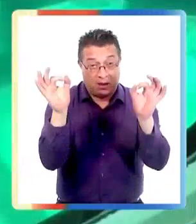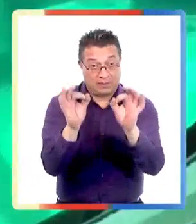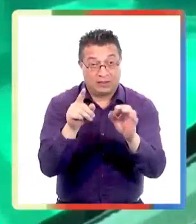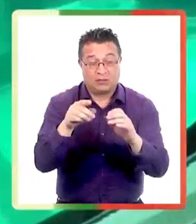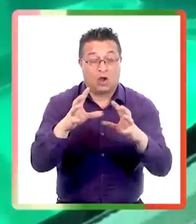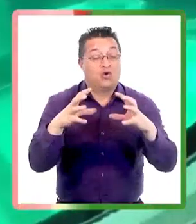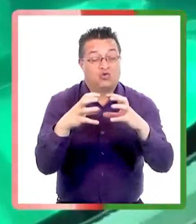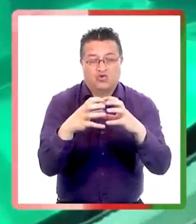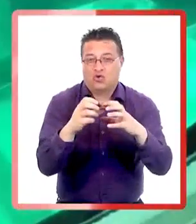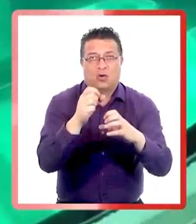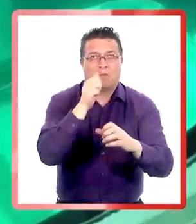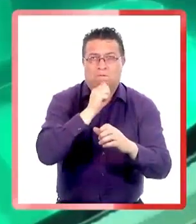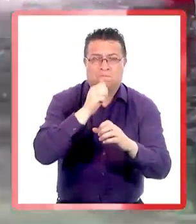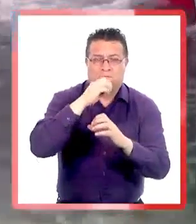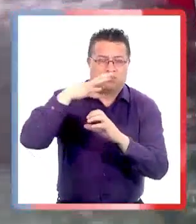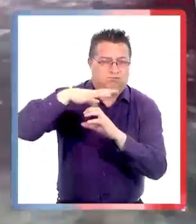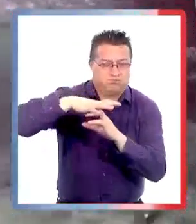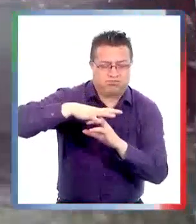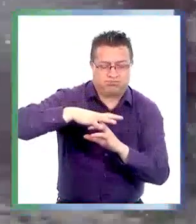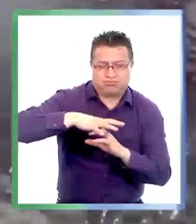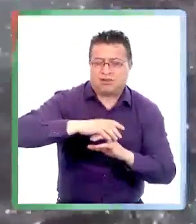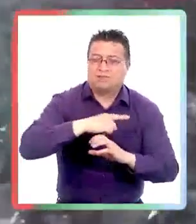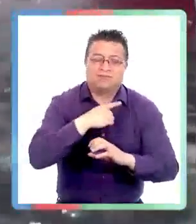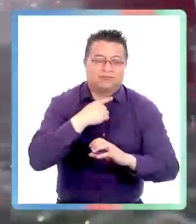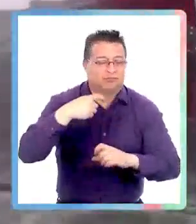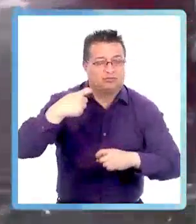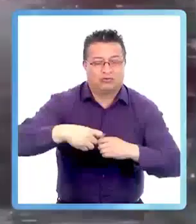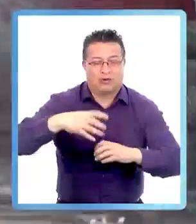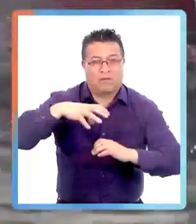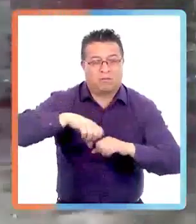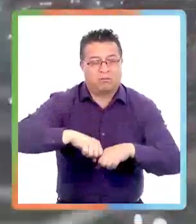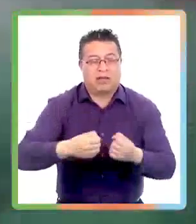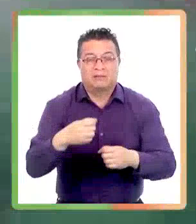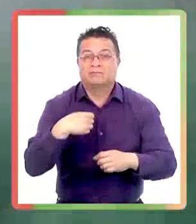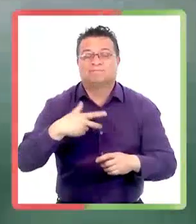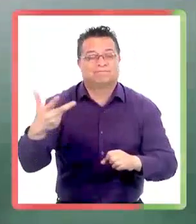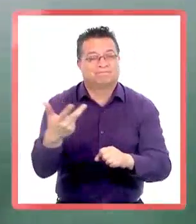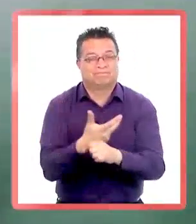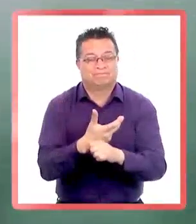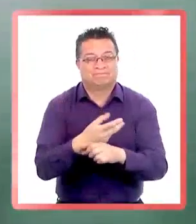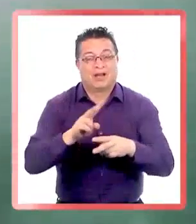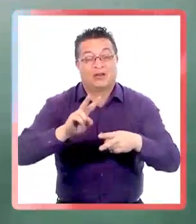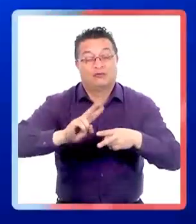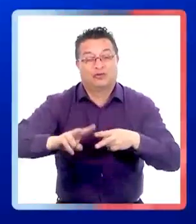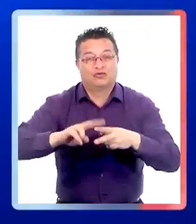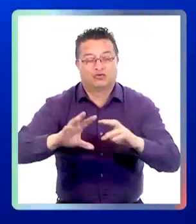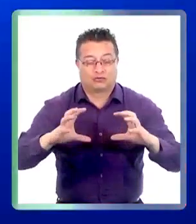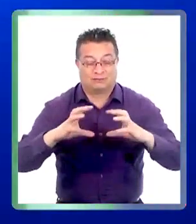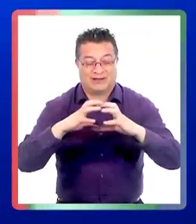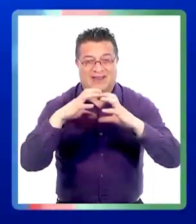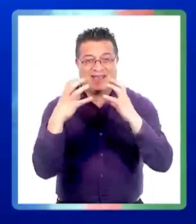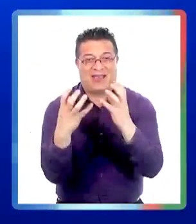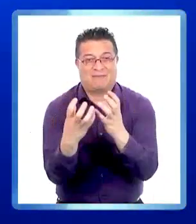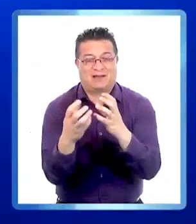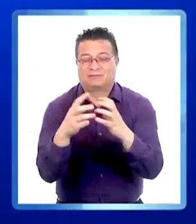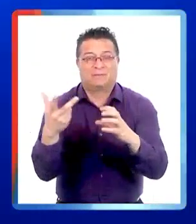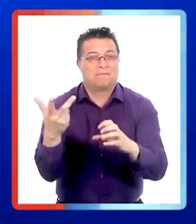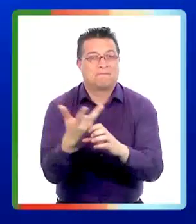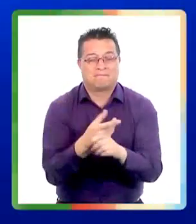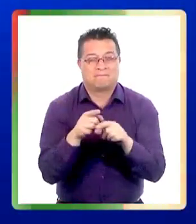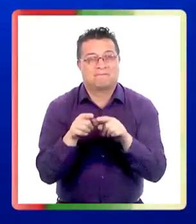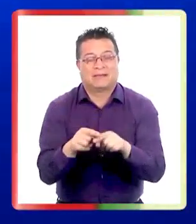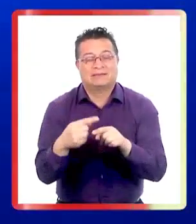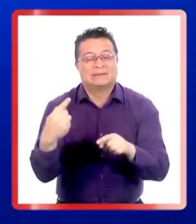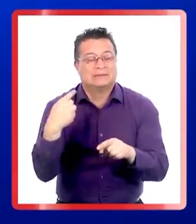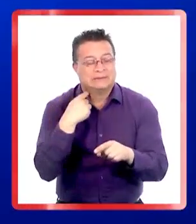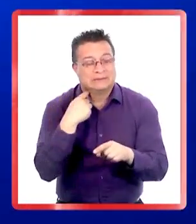Florida explica que la estructura no pudo soportar la presión bajo el mar. Falló la construcción de la cámara